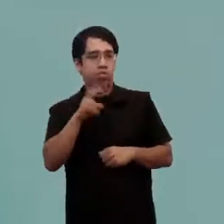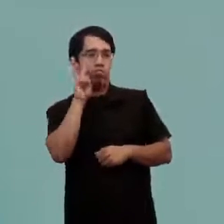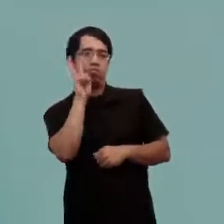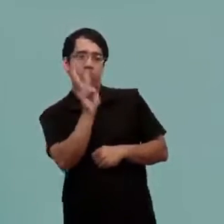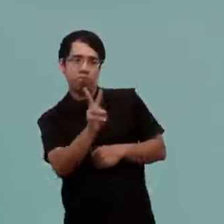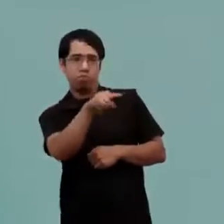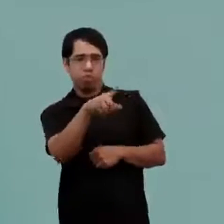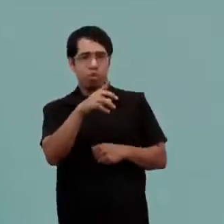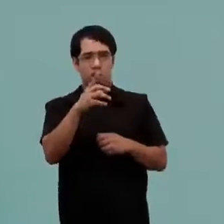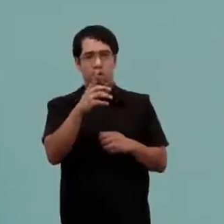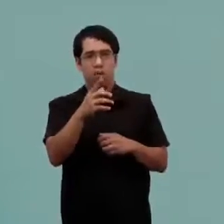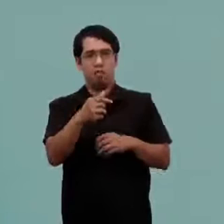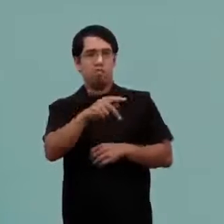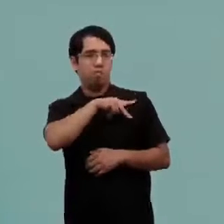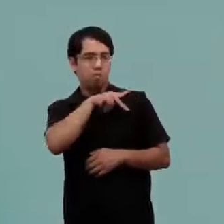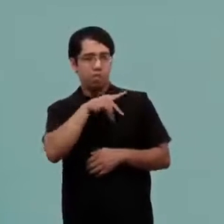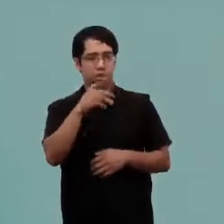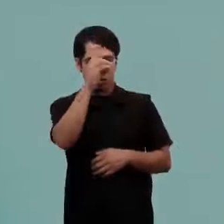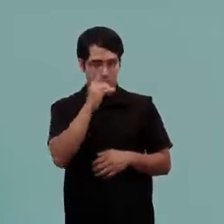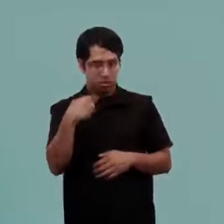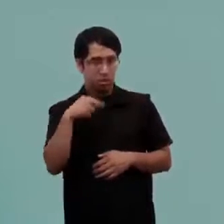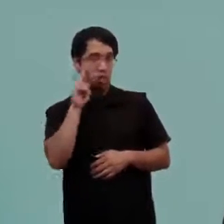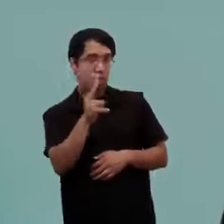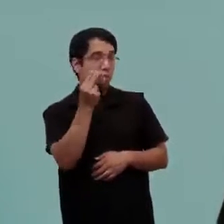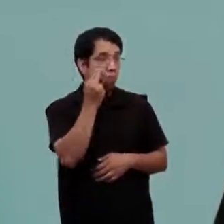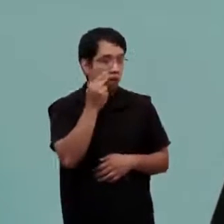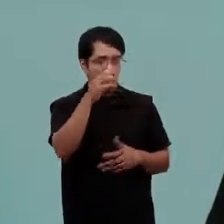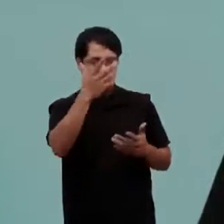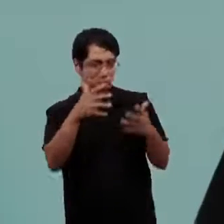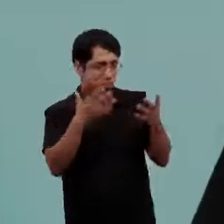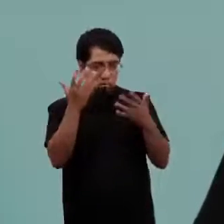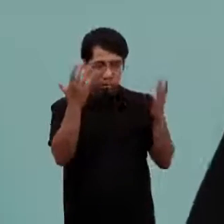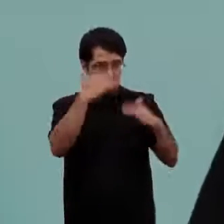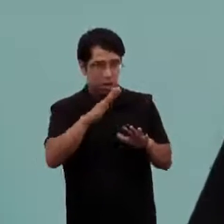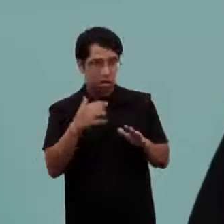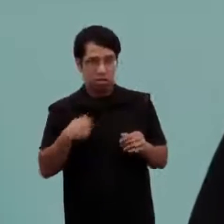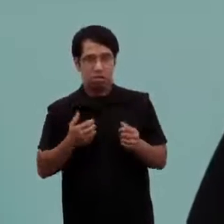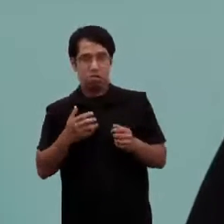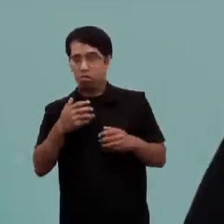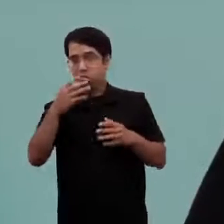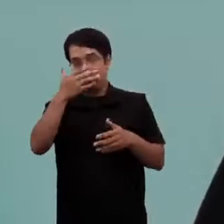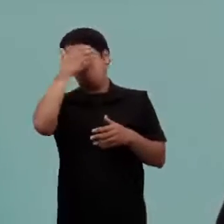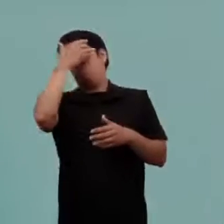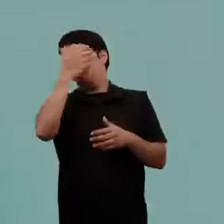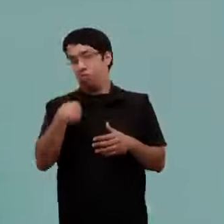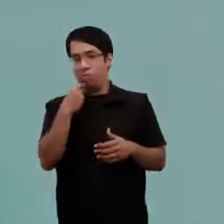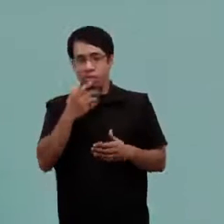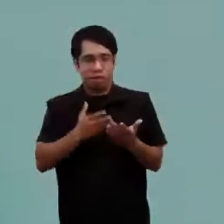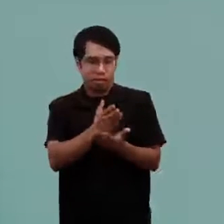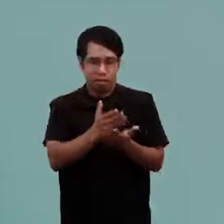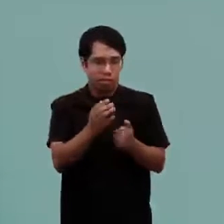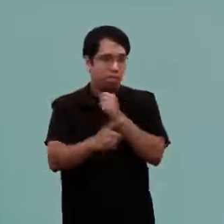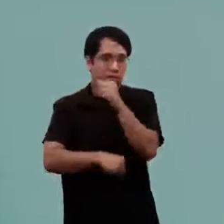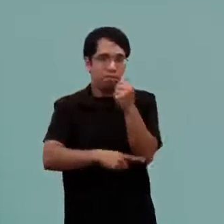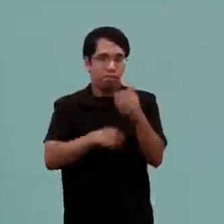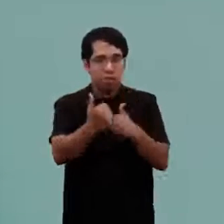ciudadano, no visibilizo su problemática, por supuesto que mis servicios no están para él. Entonces, tenemos